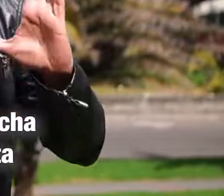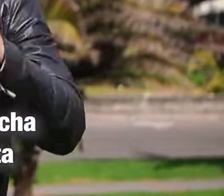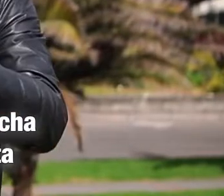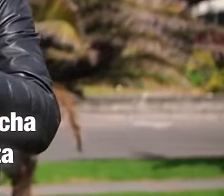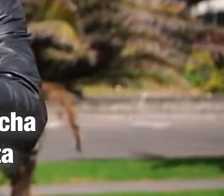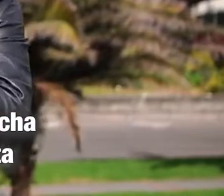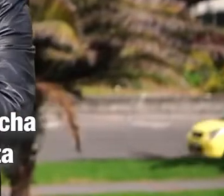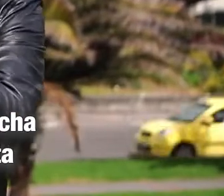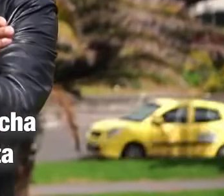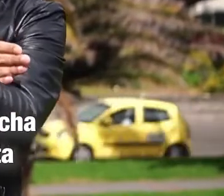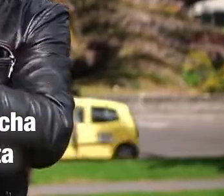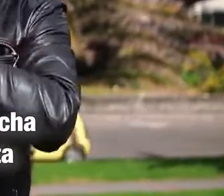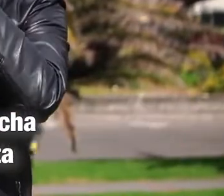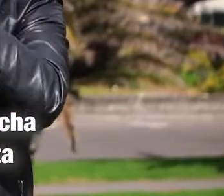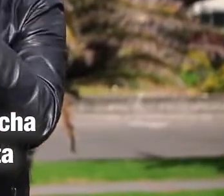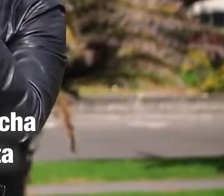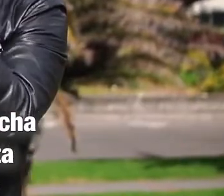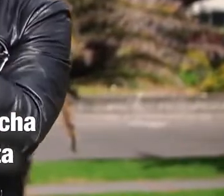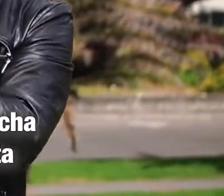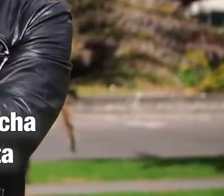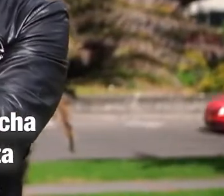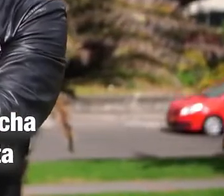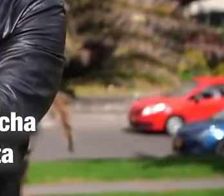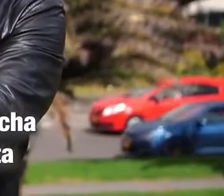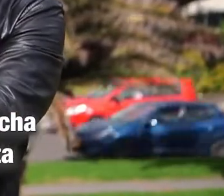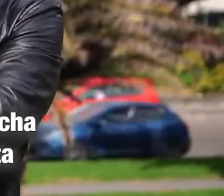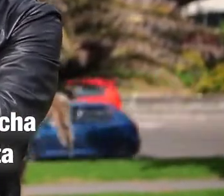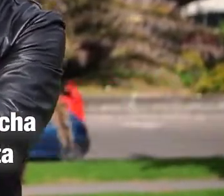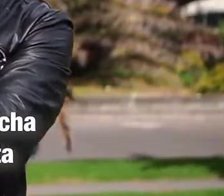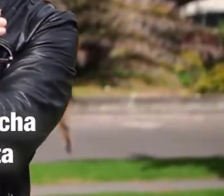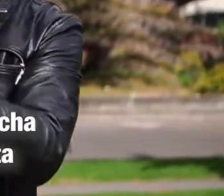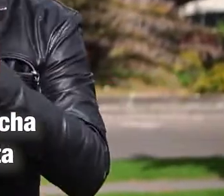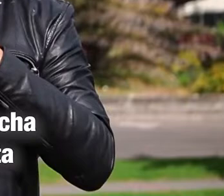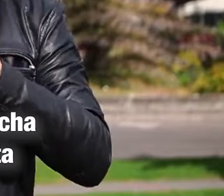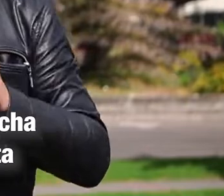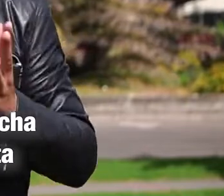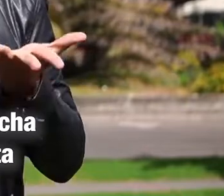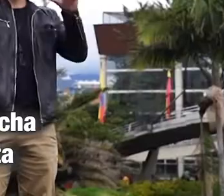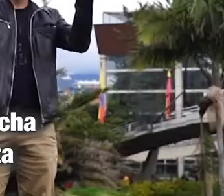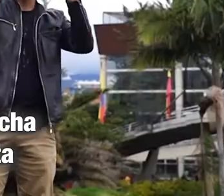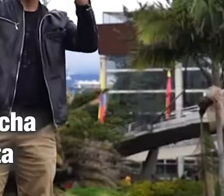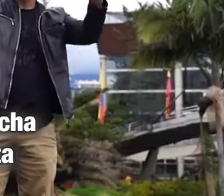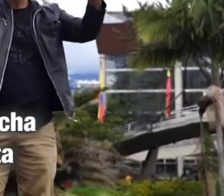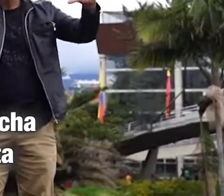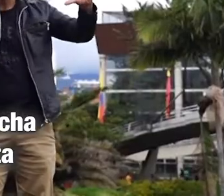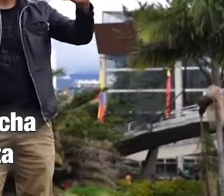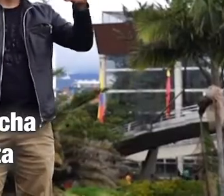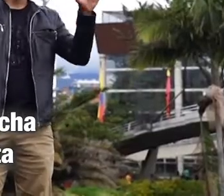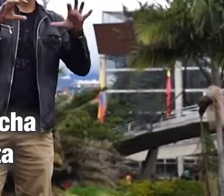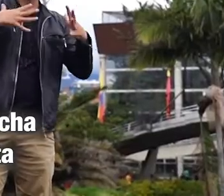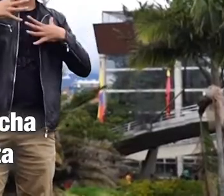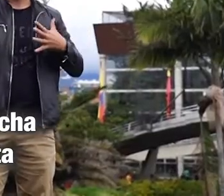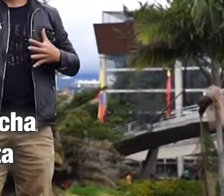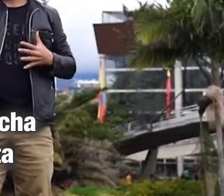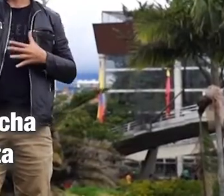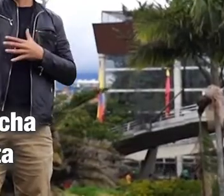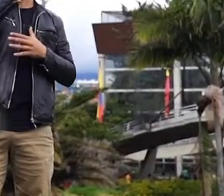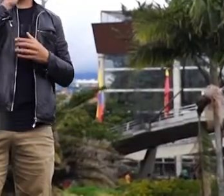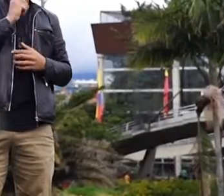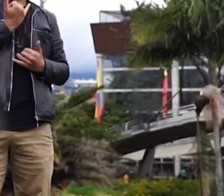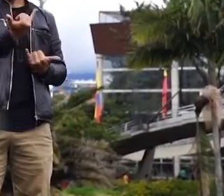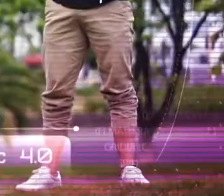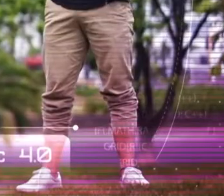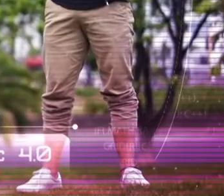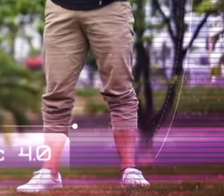Bueno, el nacimiento de Filmedios tiene fecha en 2011. La comunidad sorda se da